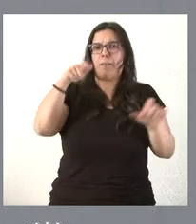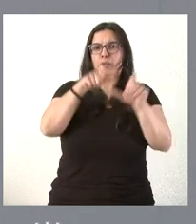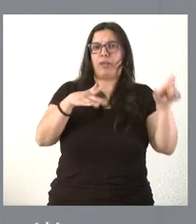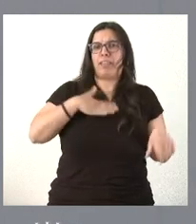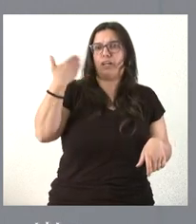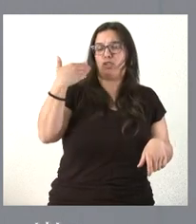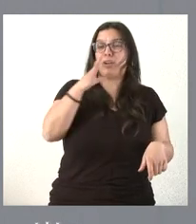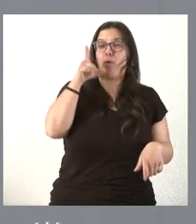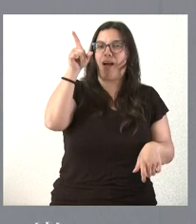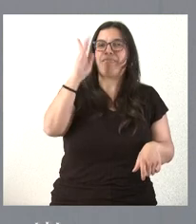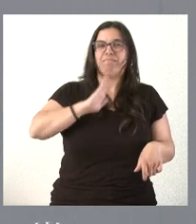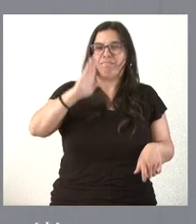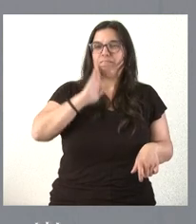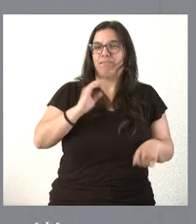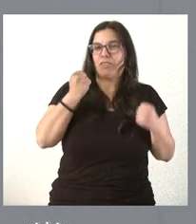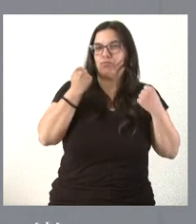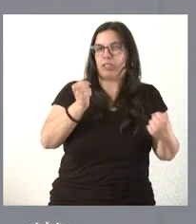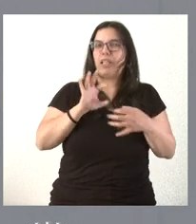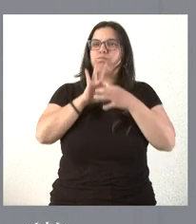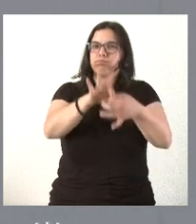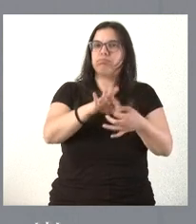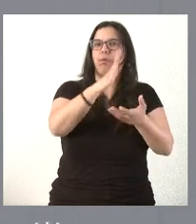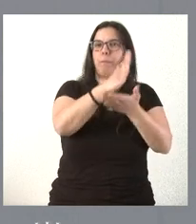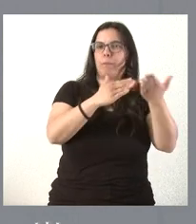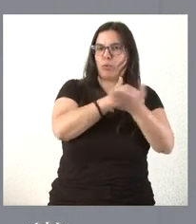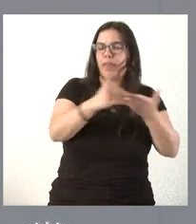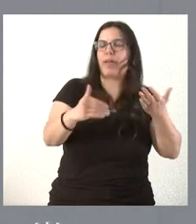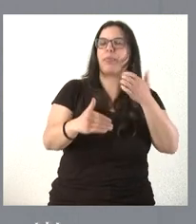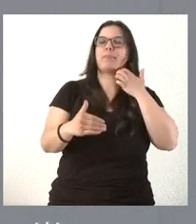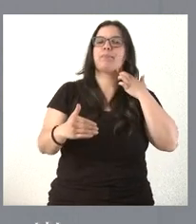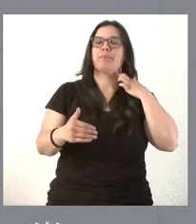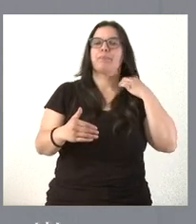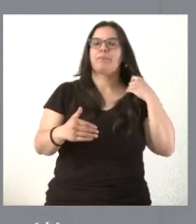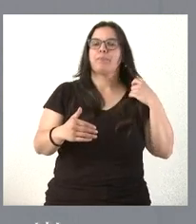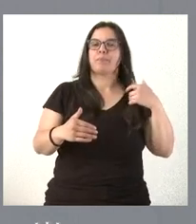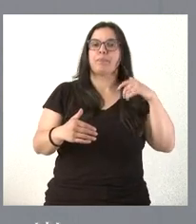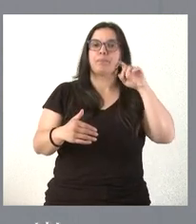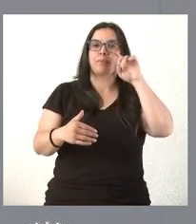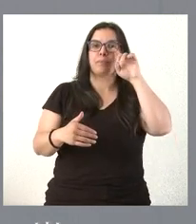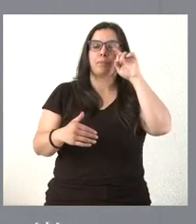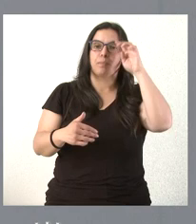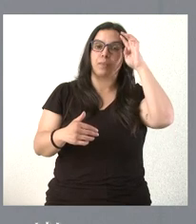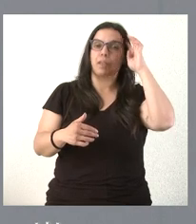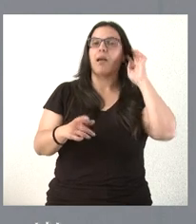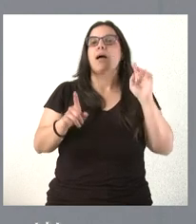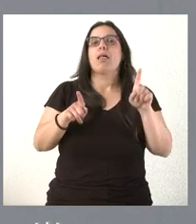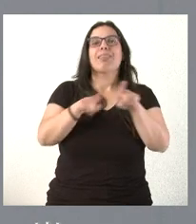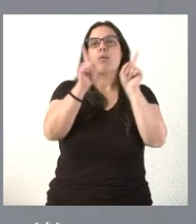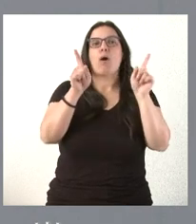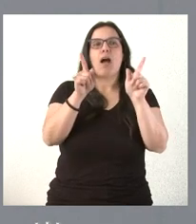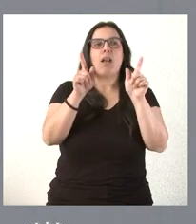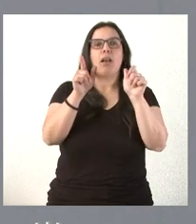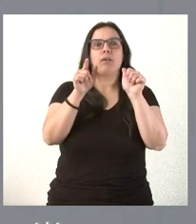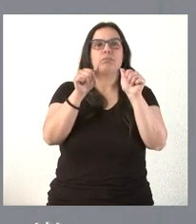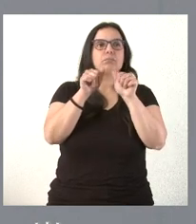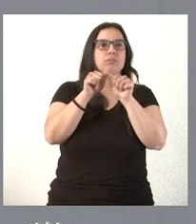persona muy querida y muy vinculada a nuestra comunidad autónoma, que sea cual sea el medio de comunicación, pues en su